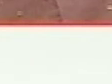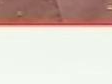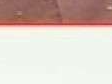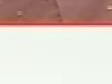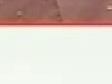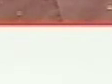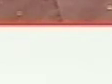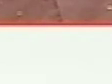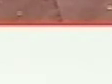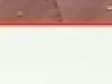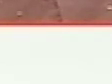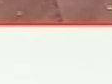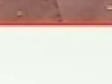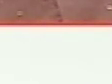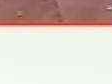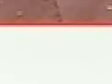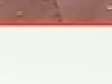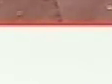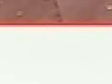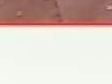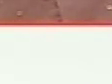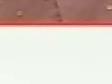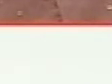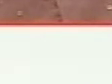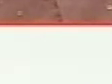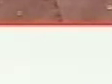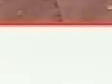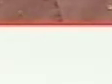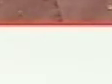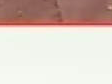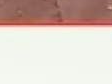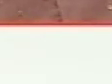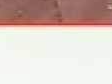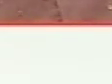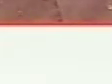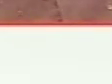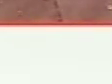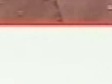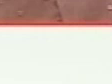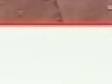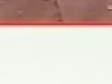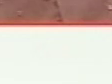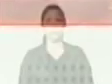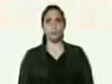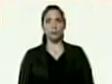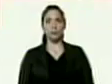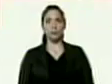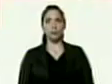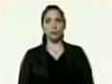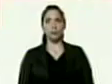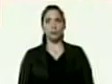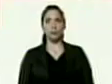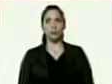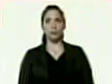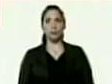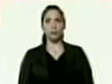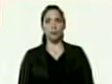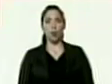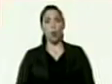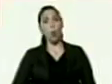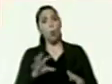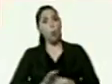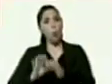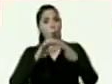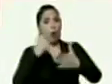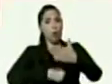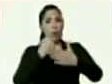municipio Leonardo Infante y a Liduska Rodríguez Liduska jefe de la VCHEF unidad lucha batalla victoria